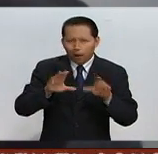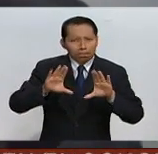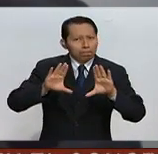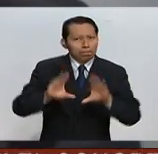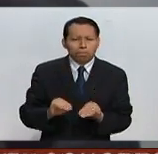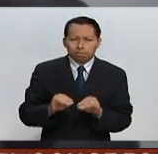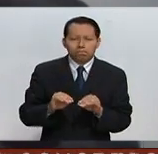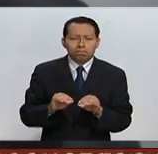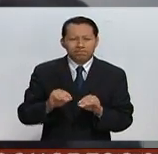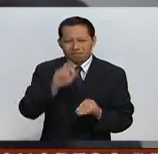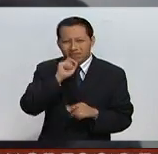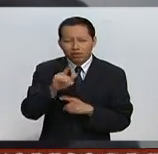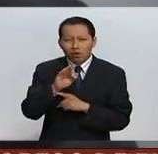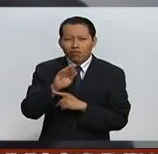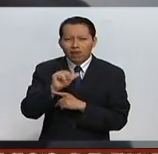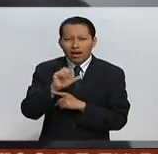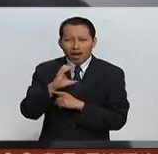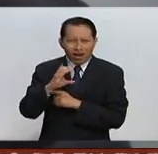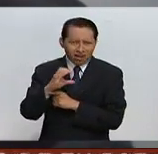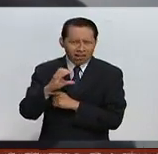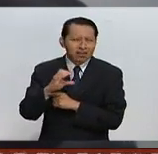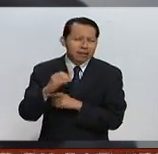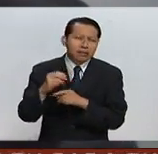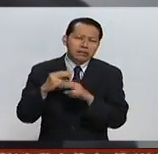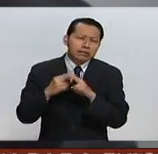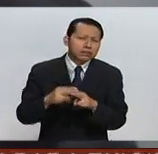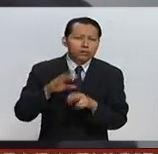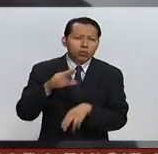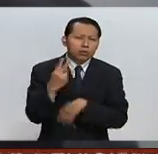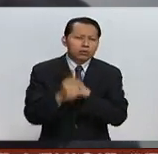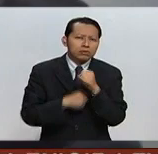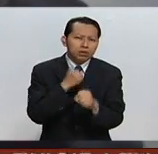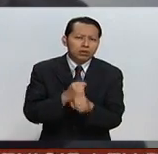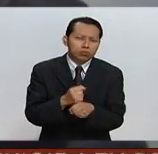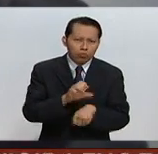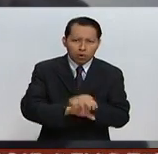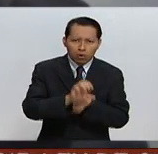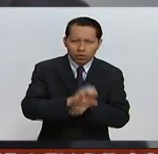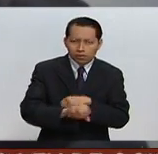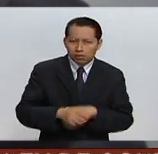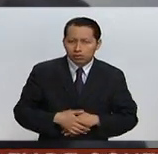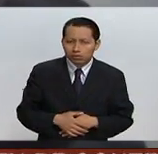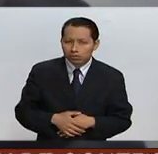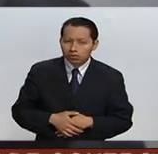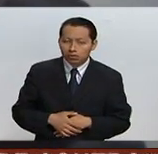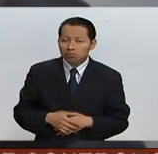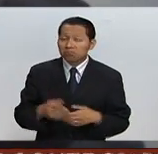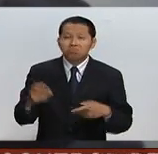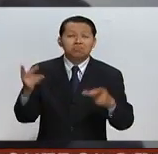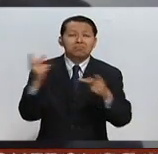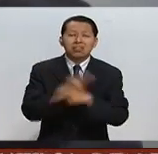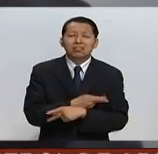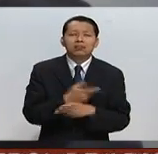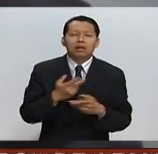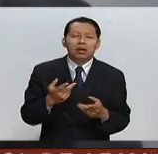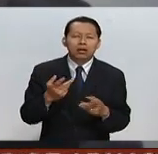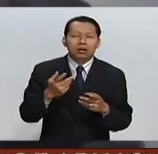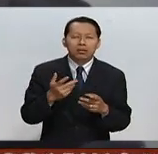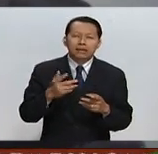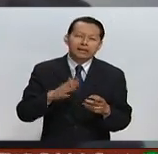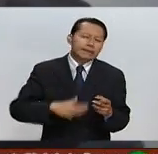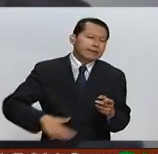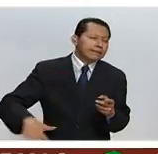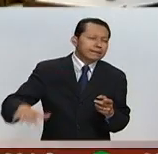confrontación que ha tenido durante 52 años con el Estado colombiano. Las reacciones, aquí digamos, toda la